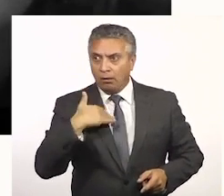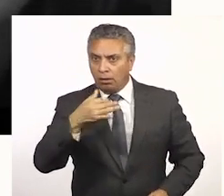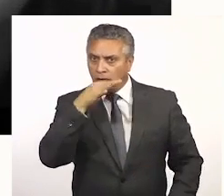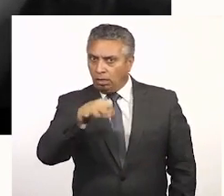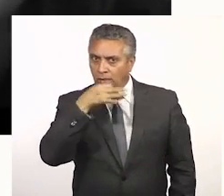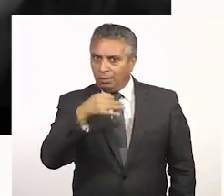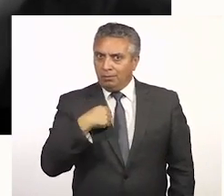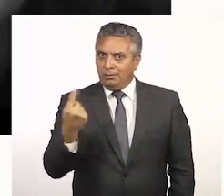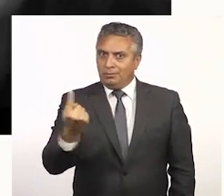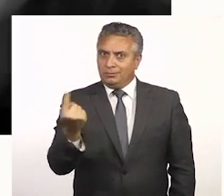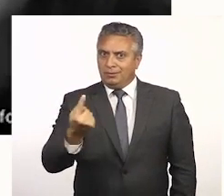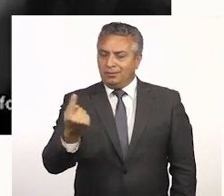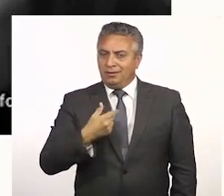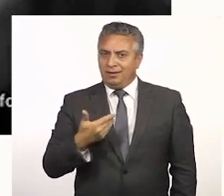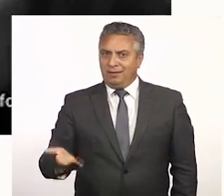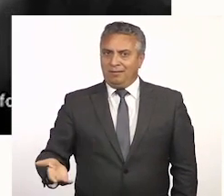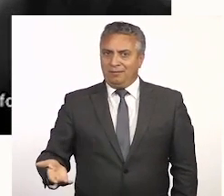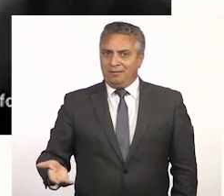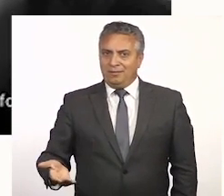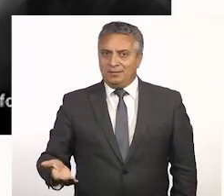escucha? Estoy hablando sola.